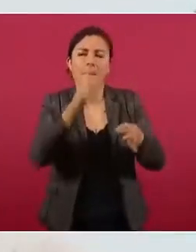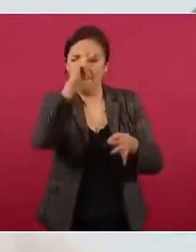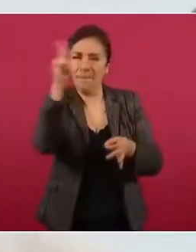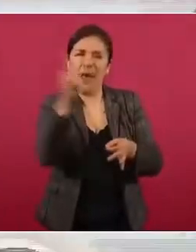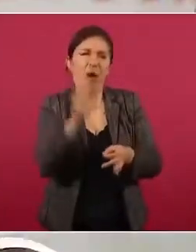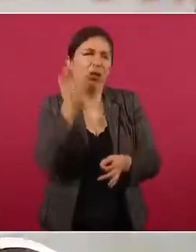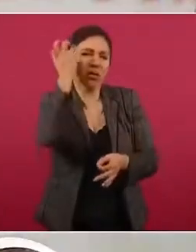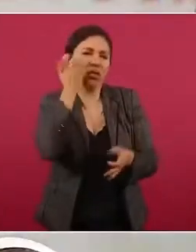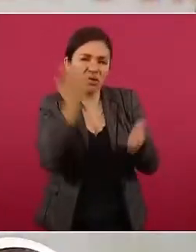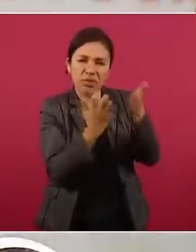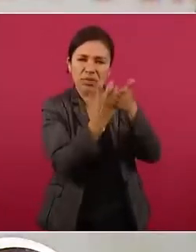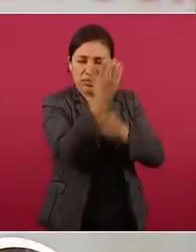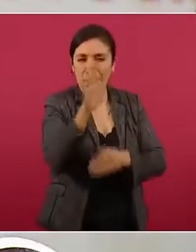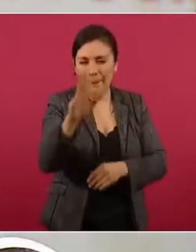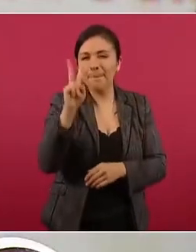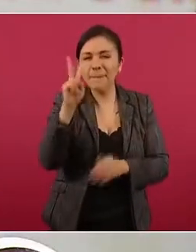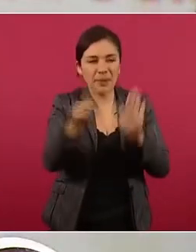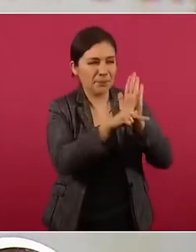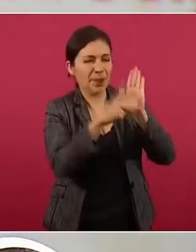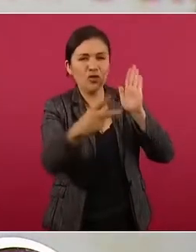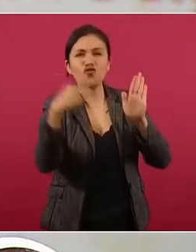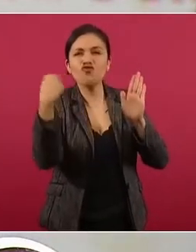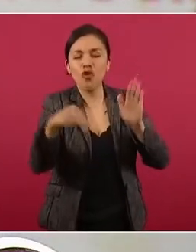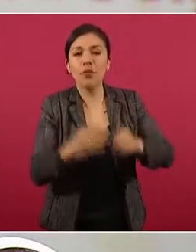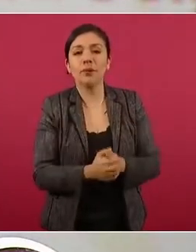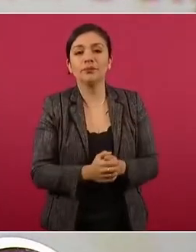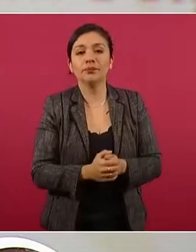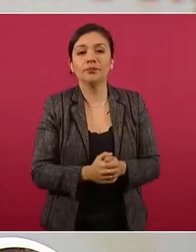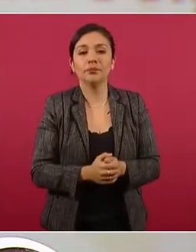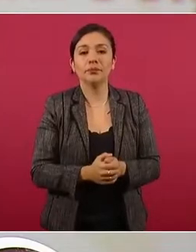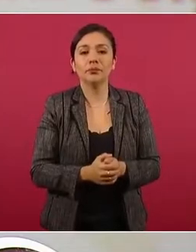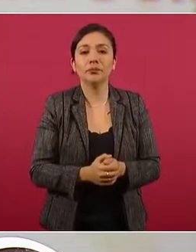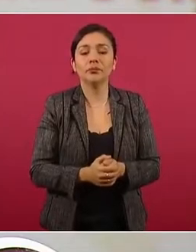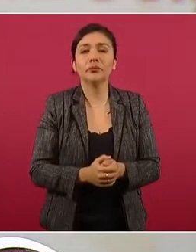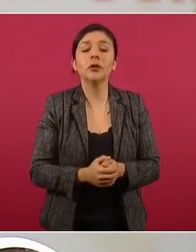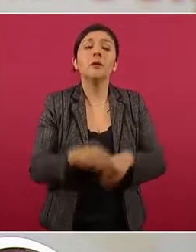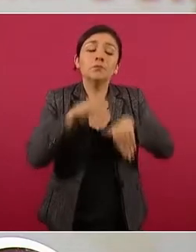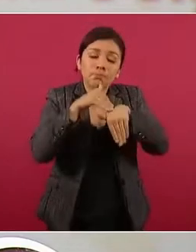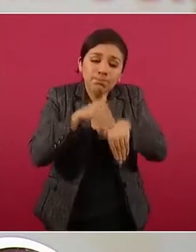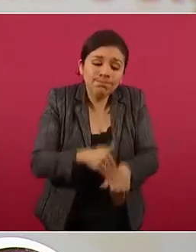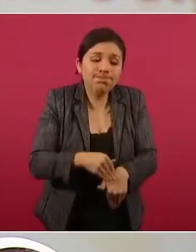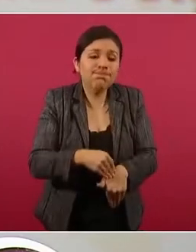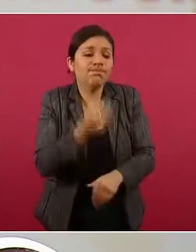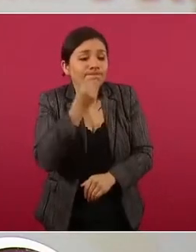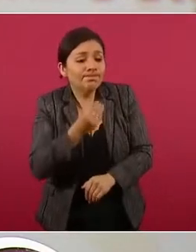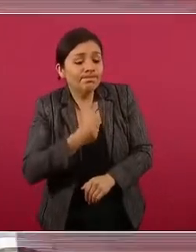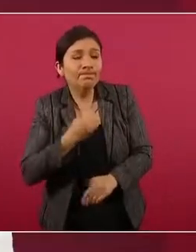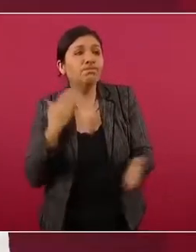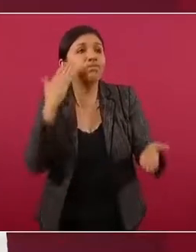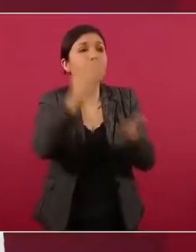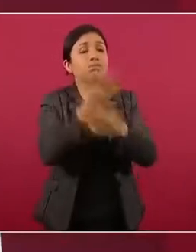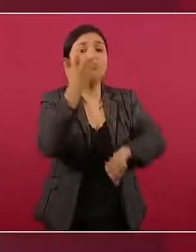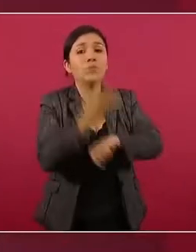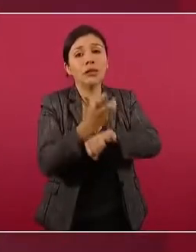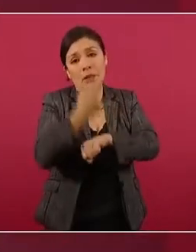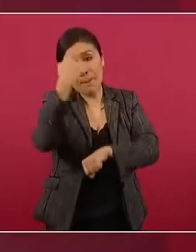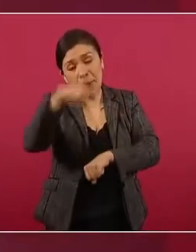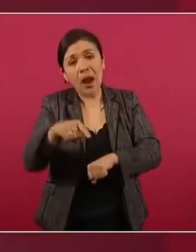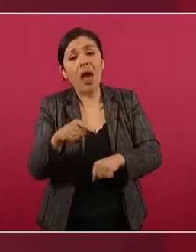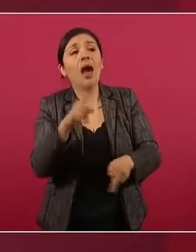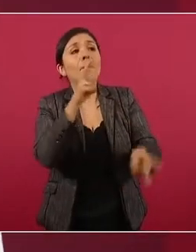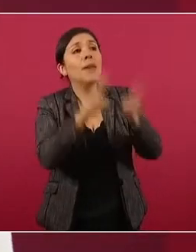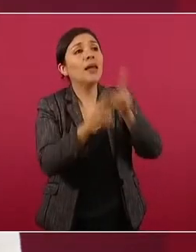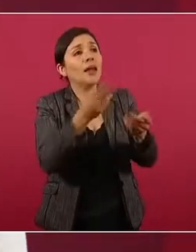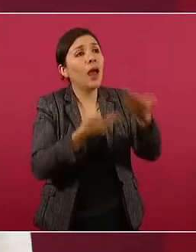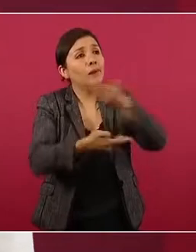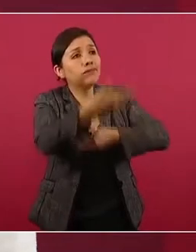el título lo dice todo. Solícito y dócil en la Casa Blanca de iniciar la plática bilateral.